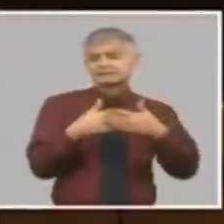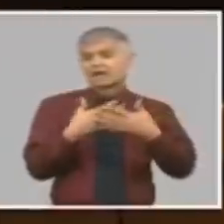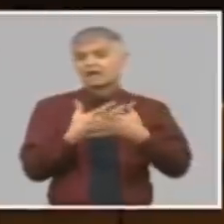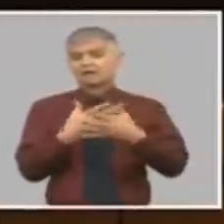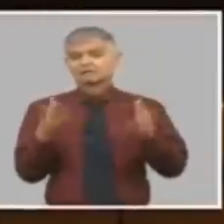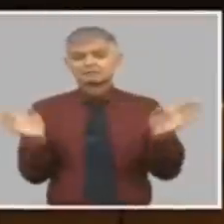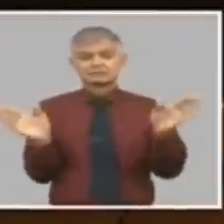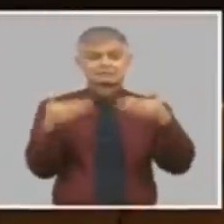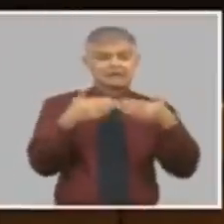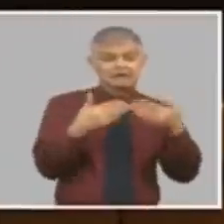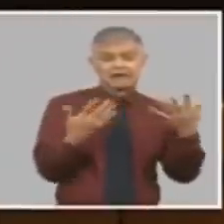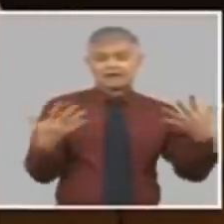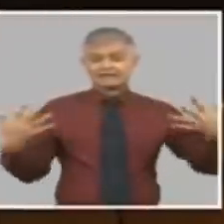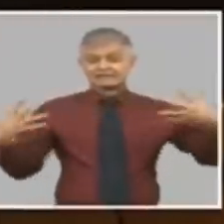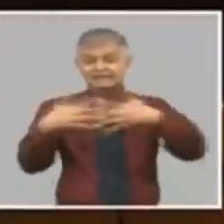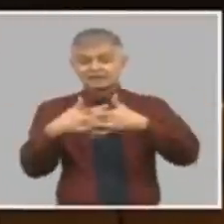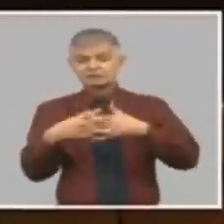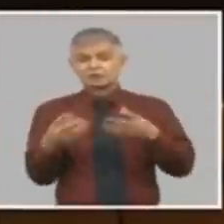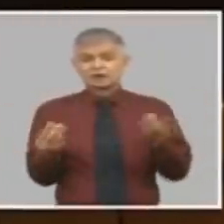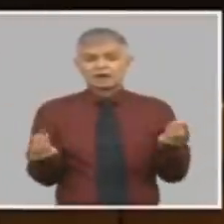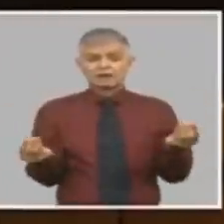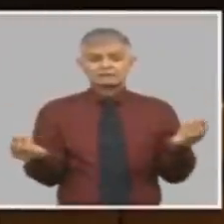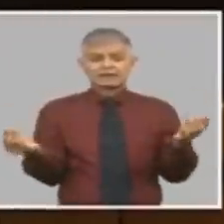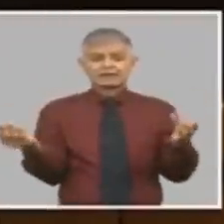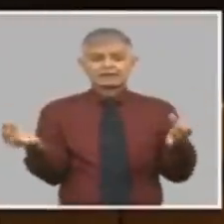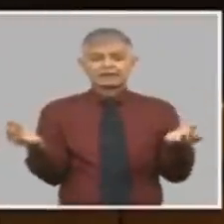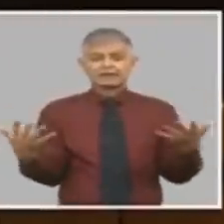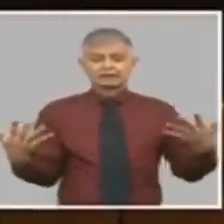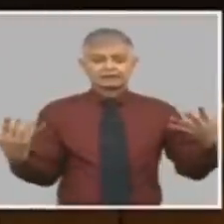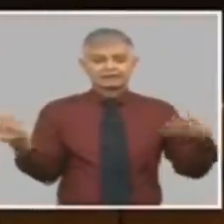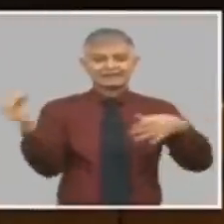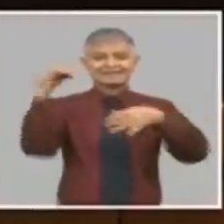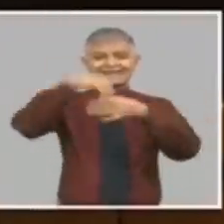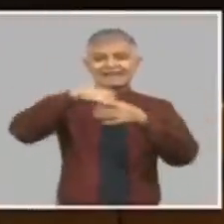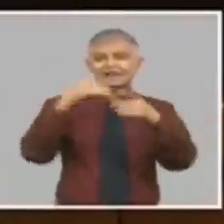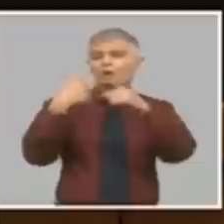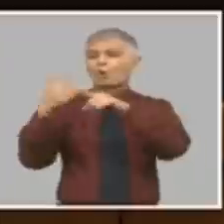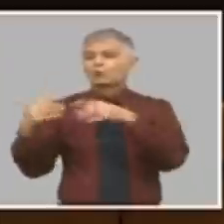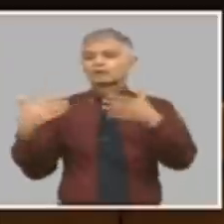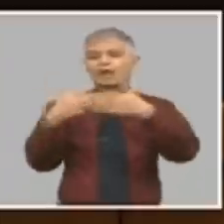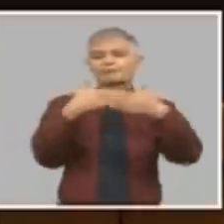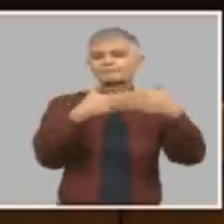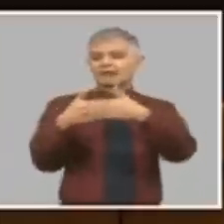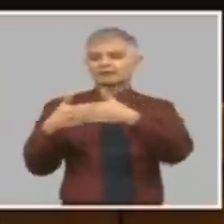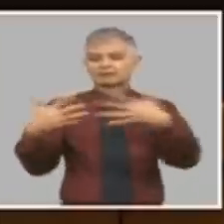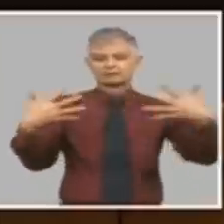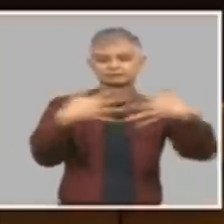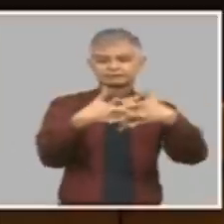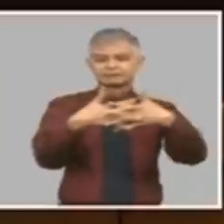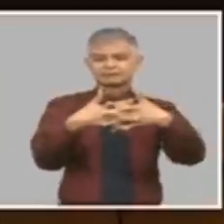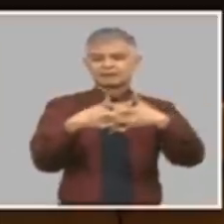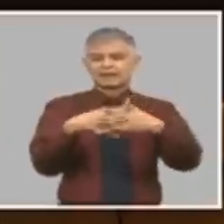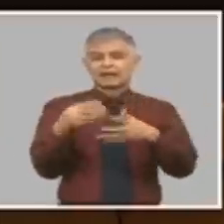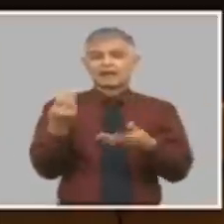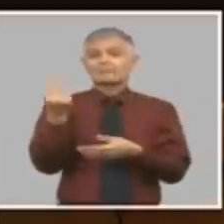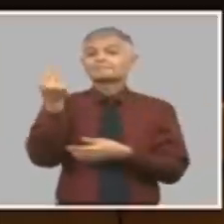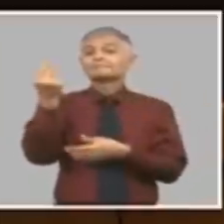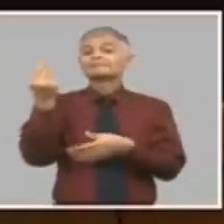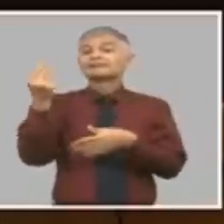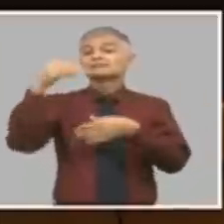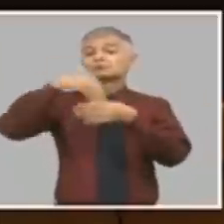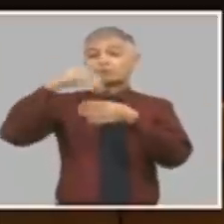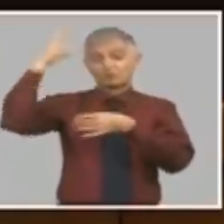desarrollo algo tendrán que hacer el presupuesto no está para ponerle dinero al sistema empresarial